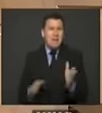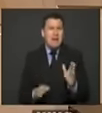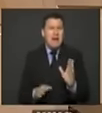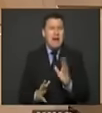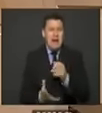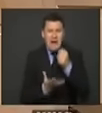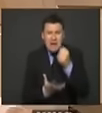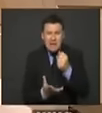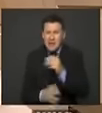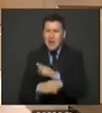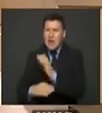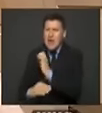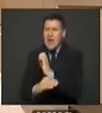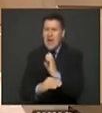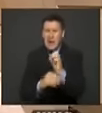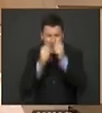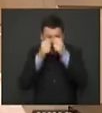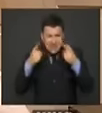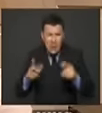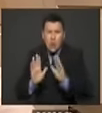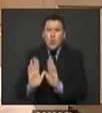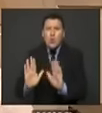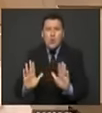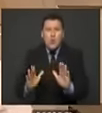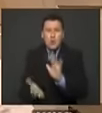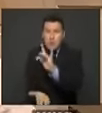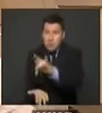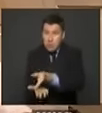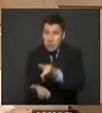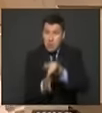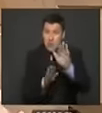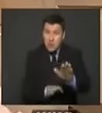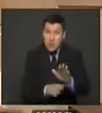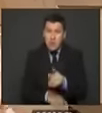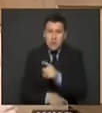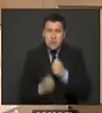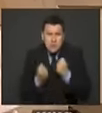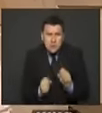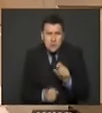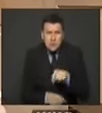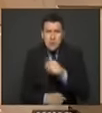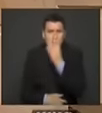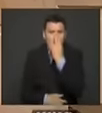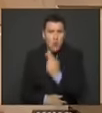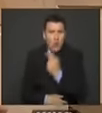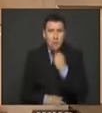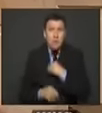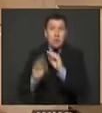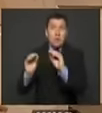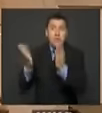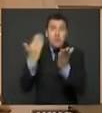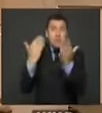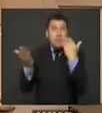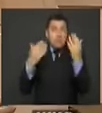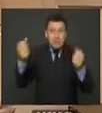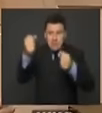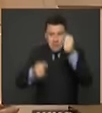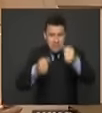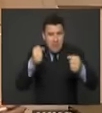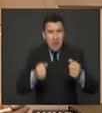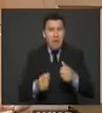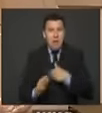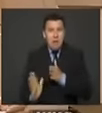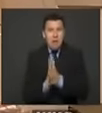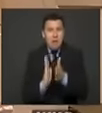de hacienda, de todas las entidades públicas que con mucha dedicación y compromiso atendieron nuestros requerimientos múltiples de